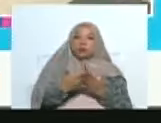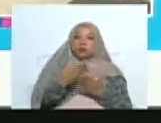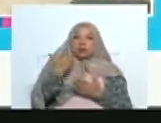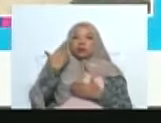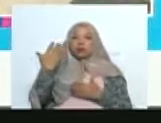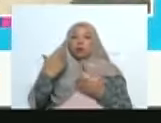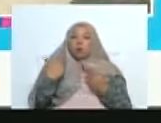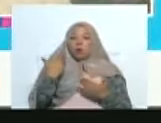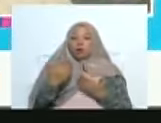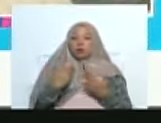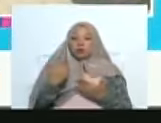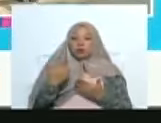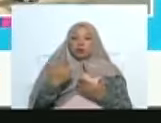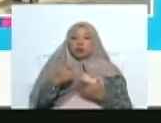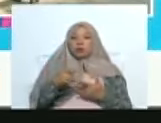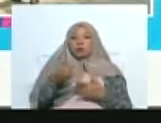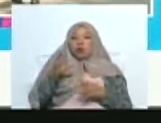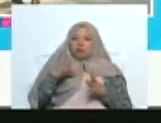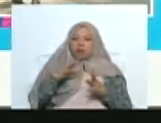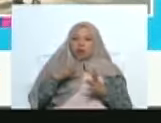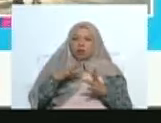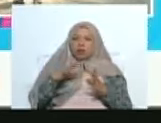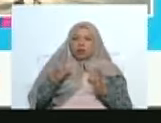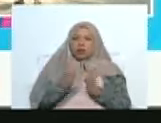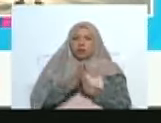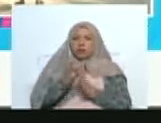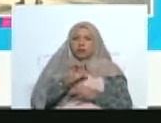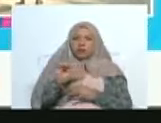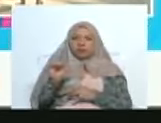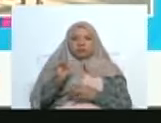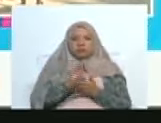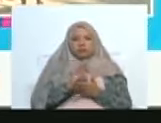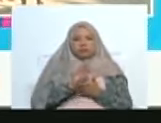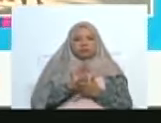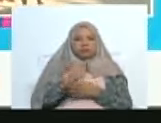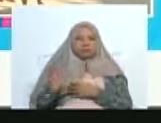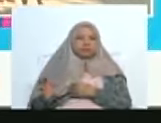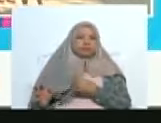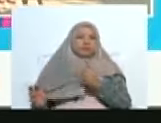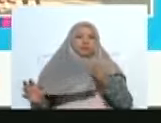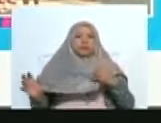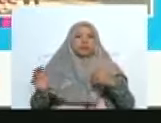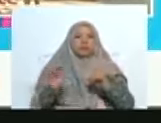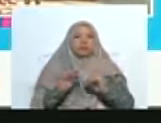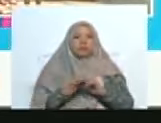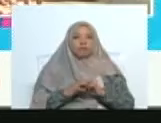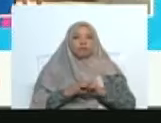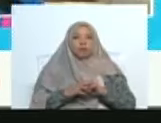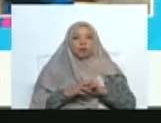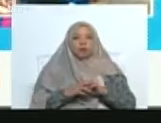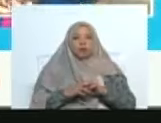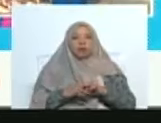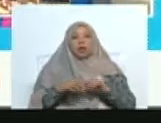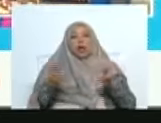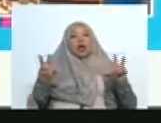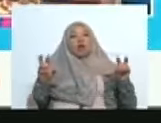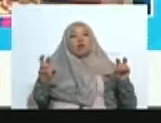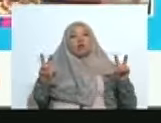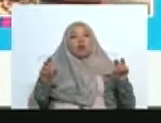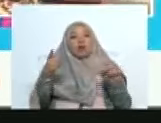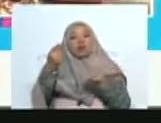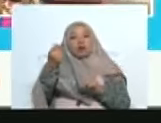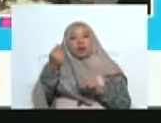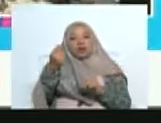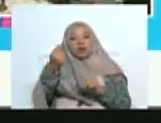haciendo y seguiremos profundizando. La recuperación de la economía real, la nueva economía post